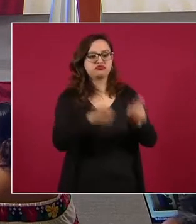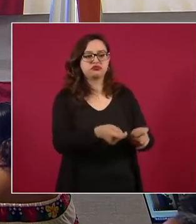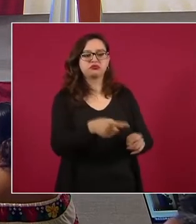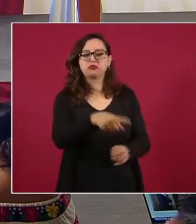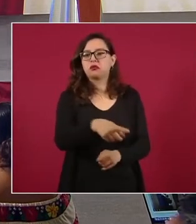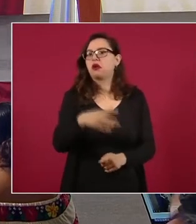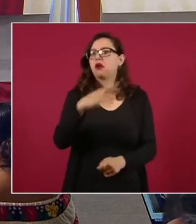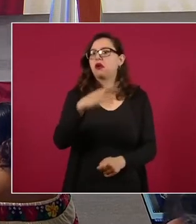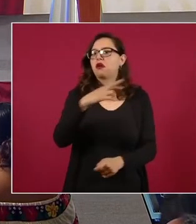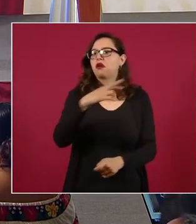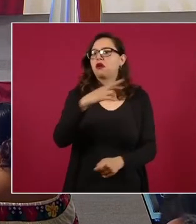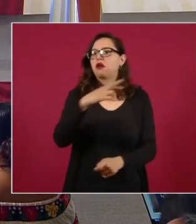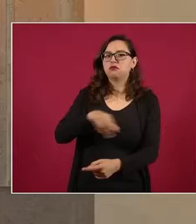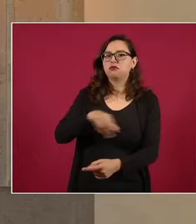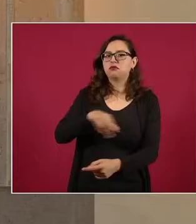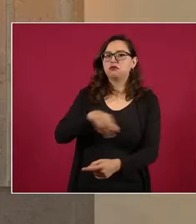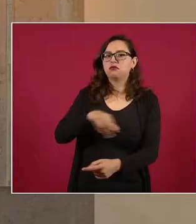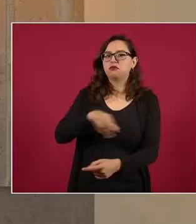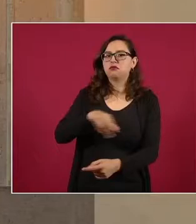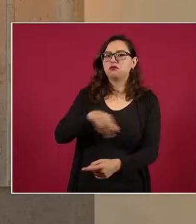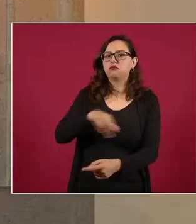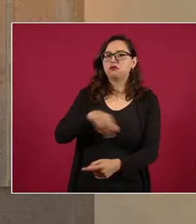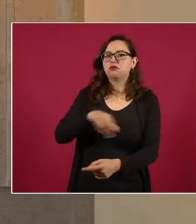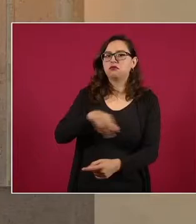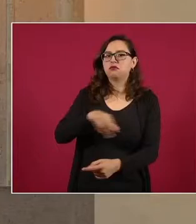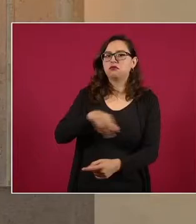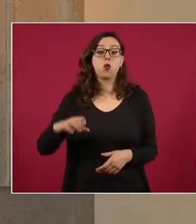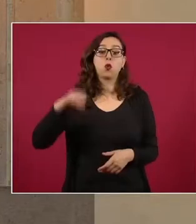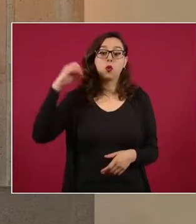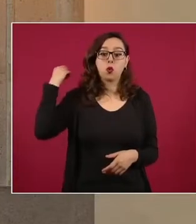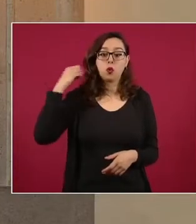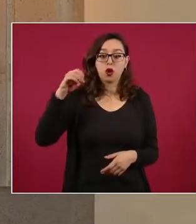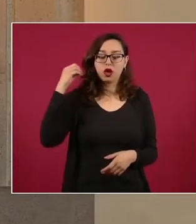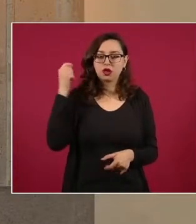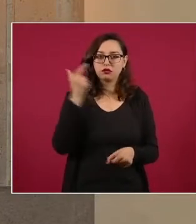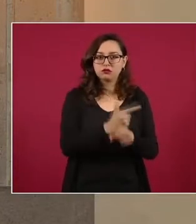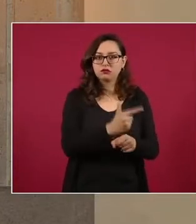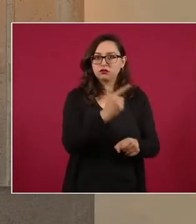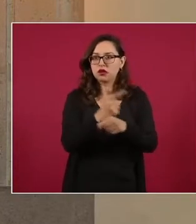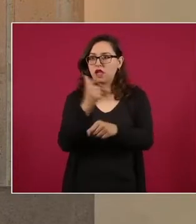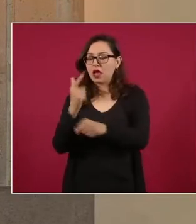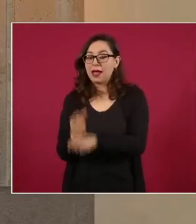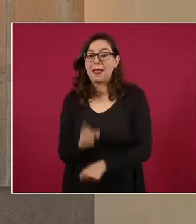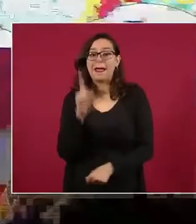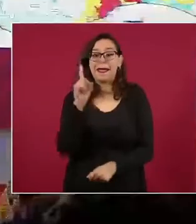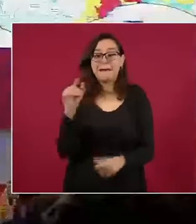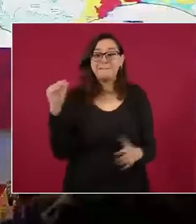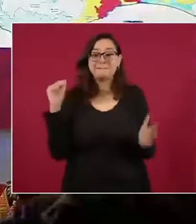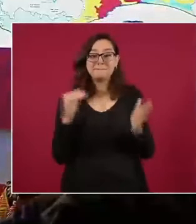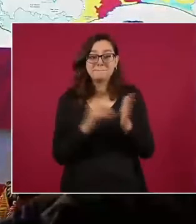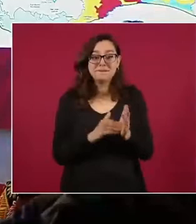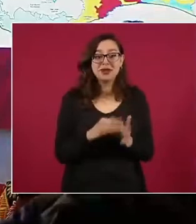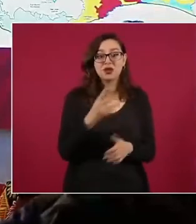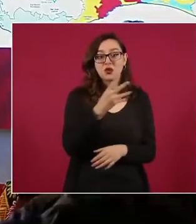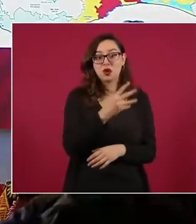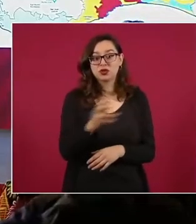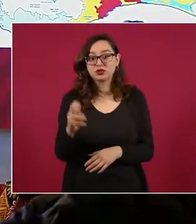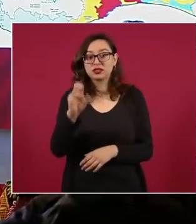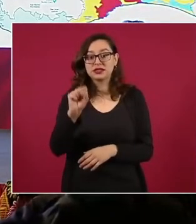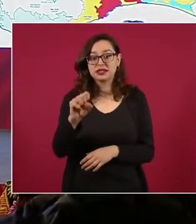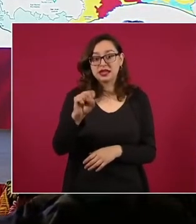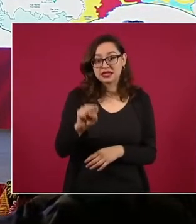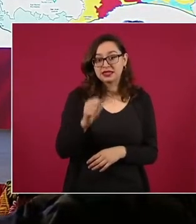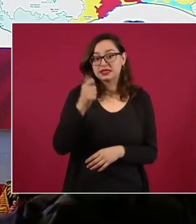Oaxaca, hay un total de mil 467 carpetas de investigación que se